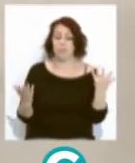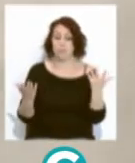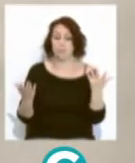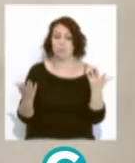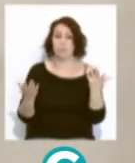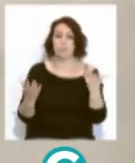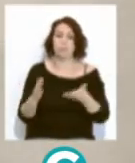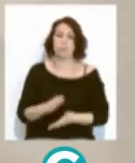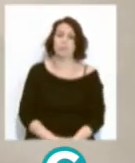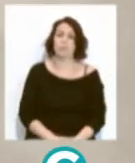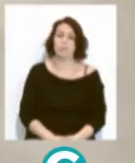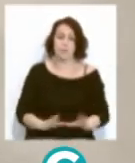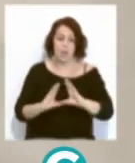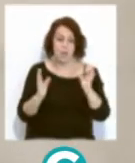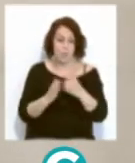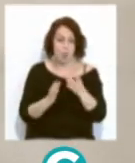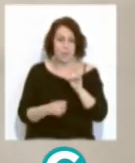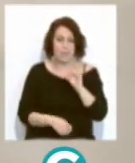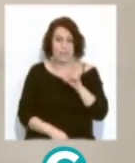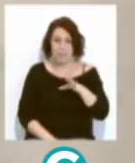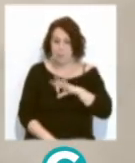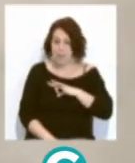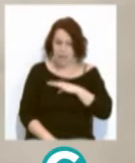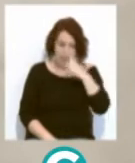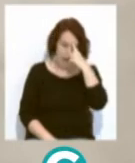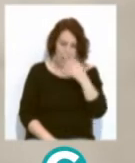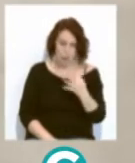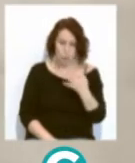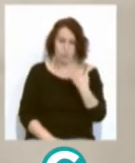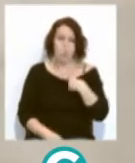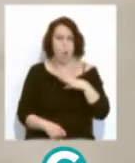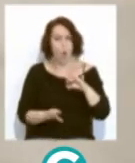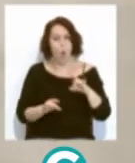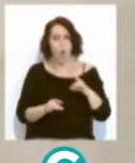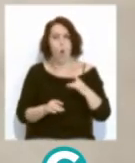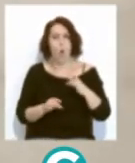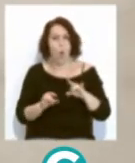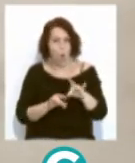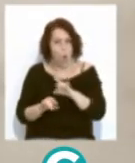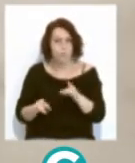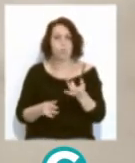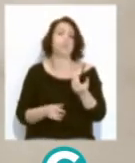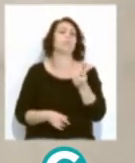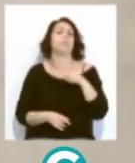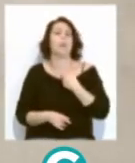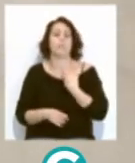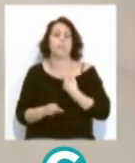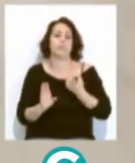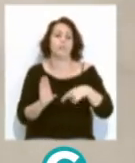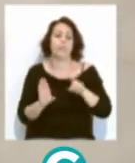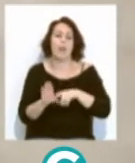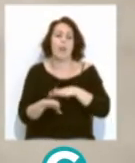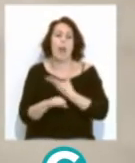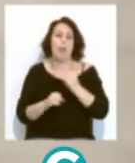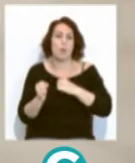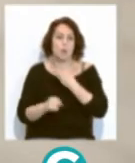por equipo, fueron 15 medallas. Y entre ellos muchos oros. Y mucha gente clasifica para el campeonato de España. Al fin y cabo es lo importante.